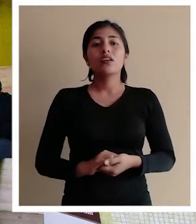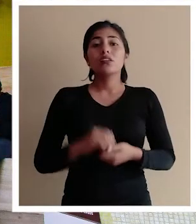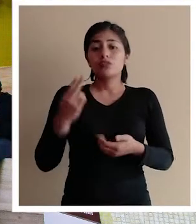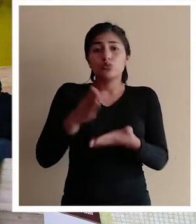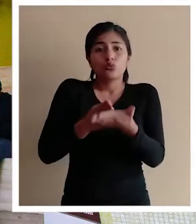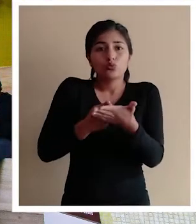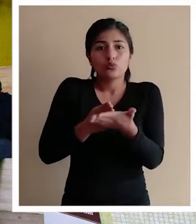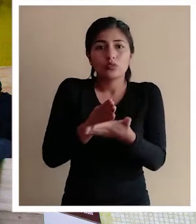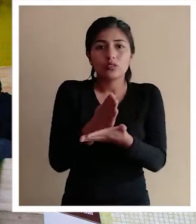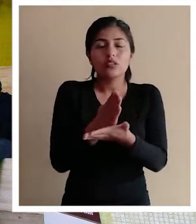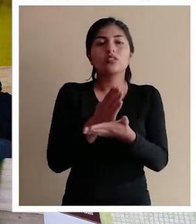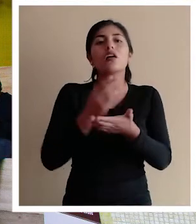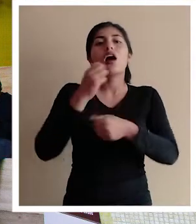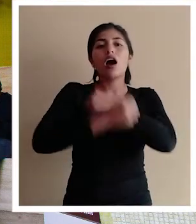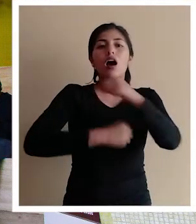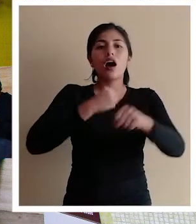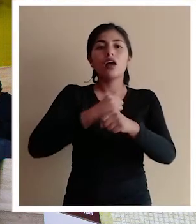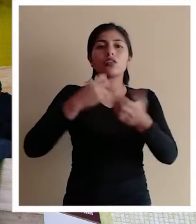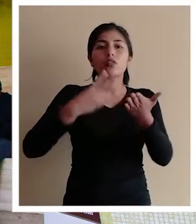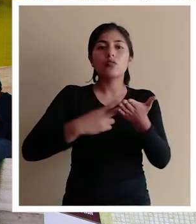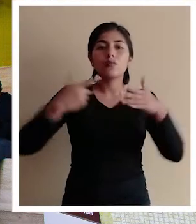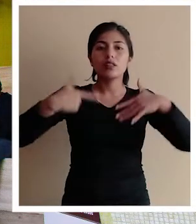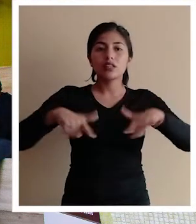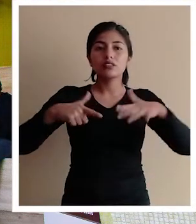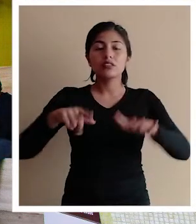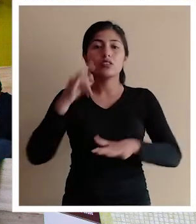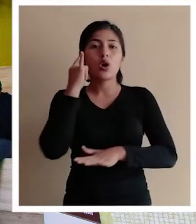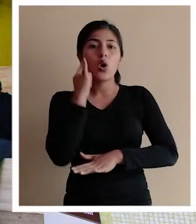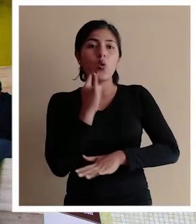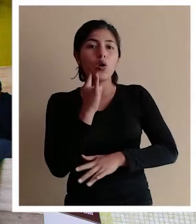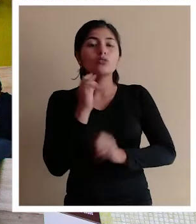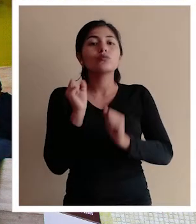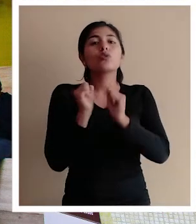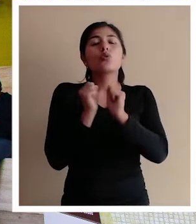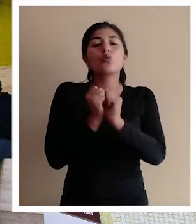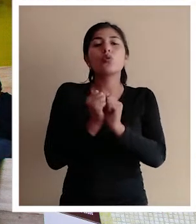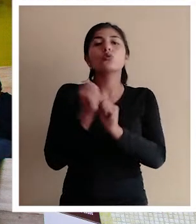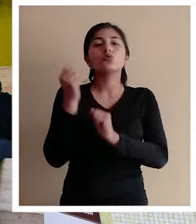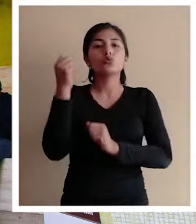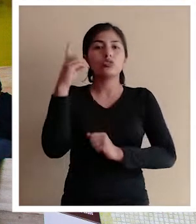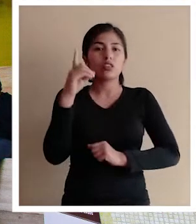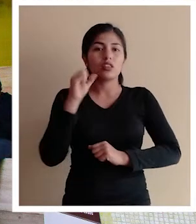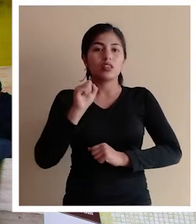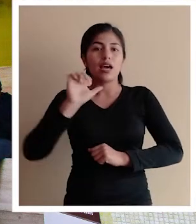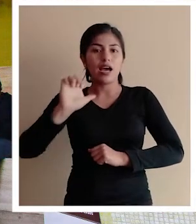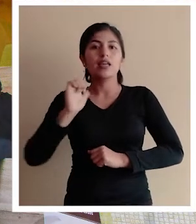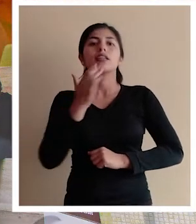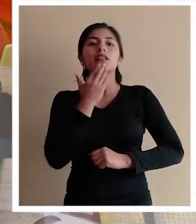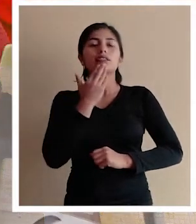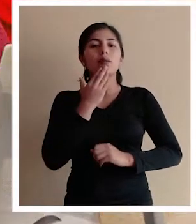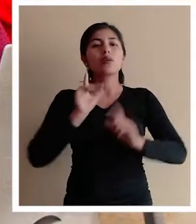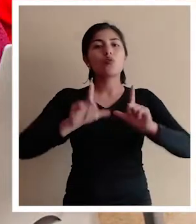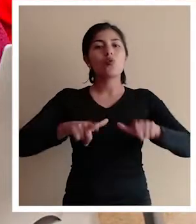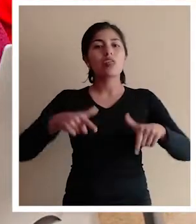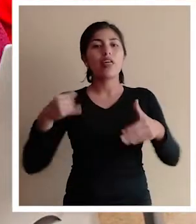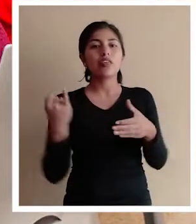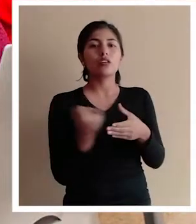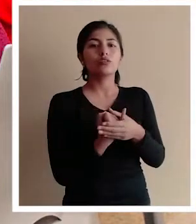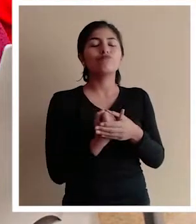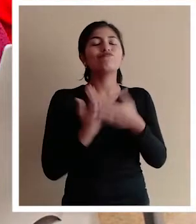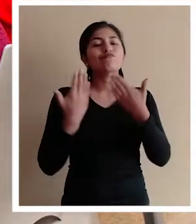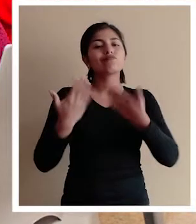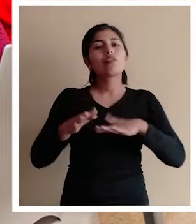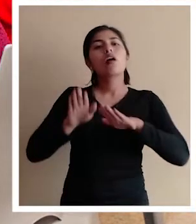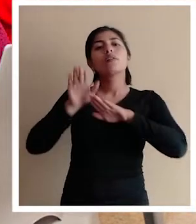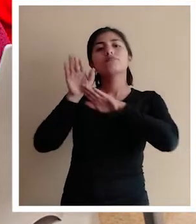Desde su creación en el año 2017, la UOH, a través de su Dirección de Asuntos Estudiantiles y su Unidad de Inclusión,